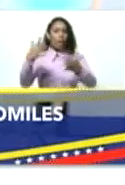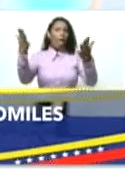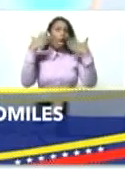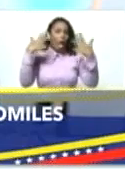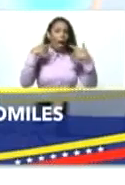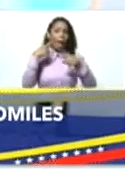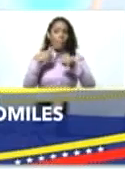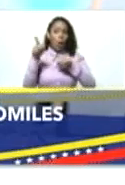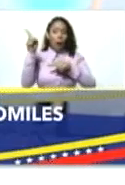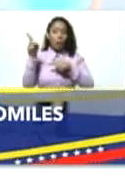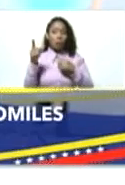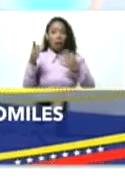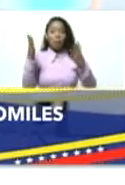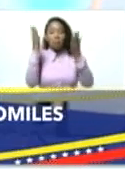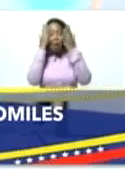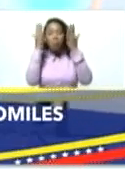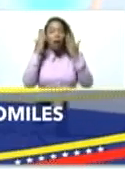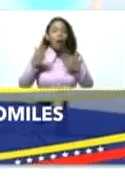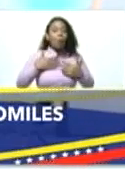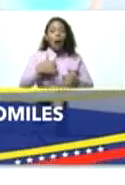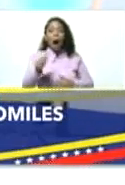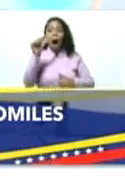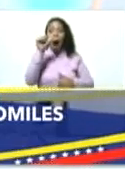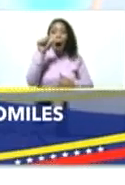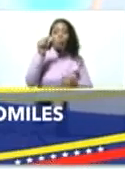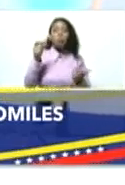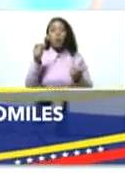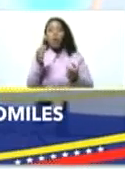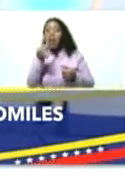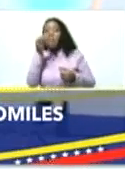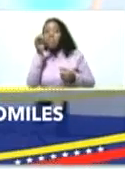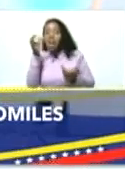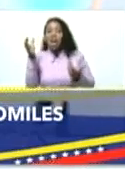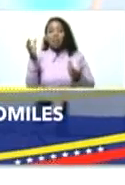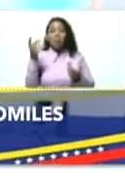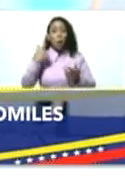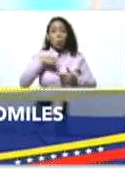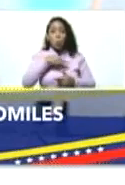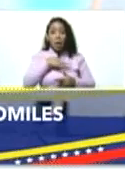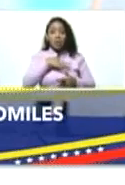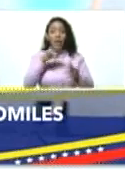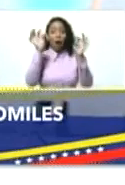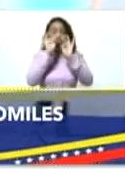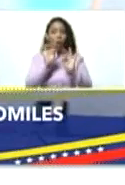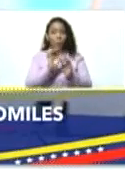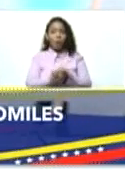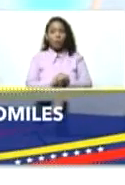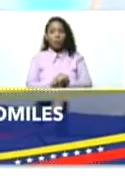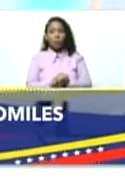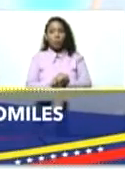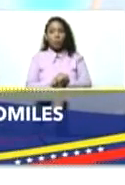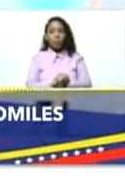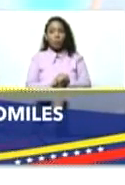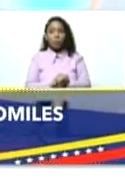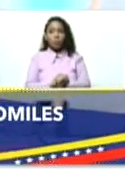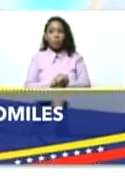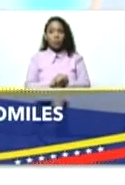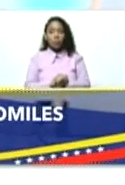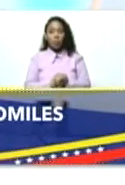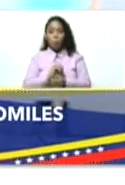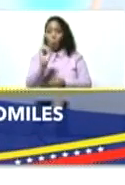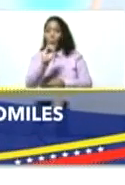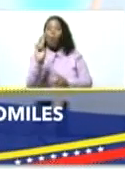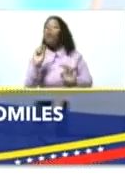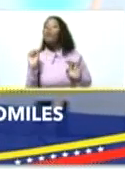bueno, ahí nos refrescamos todos con una guarapita, un cafecito, tenemos nuestra técnica. ¿Ah? ¿O no?